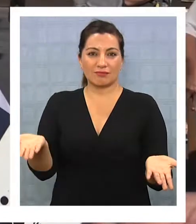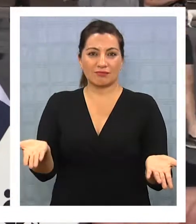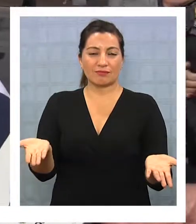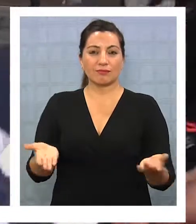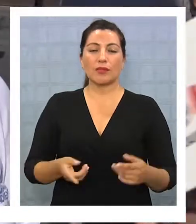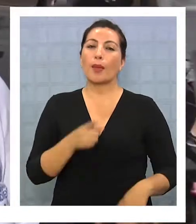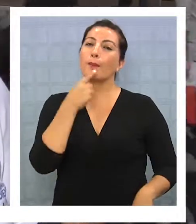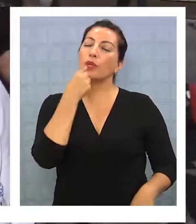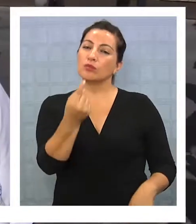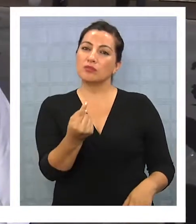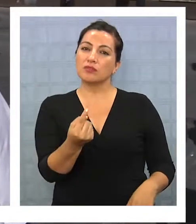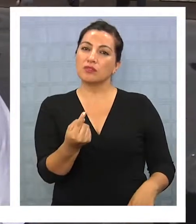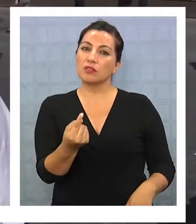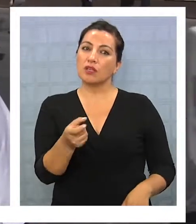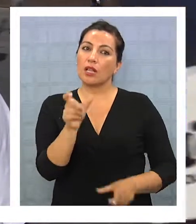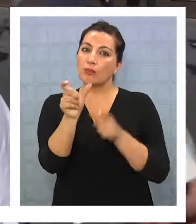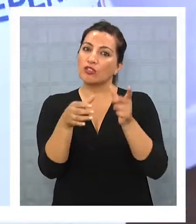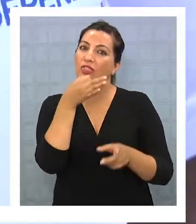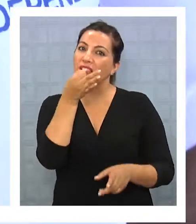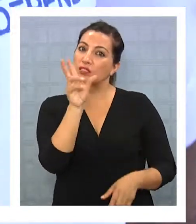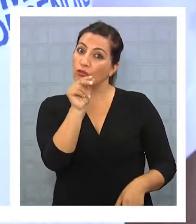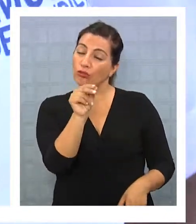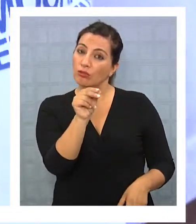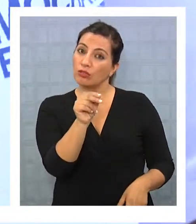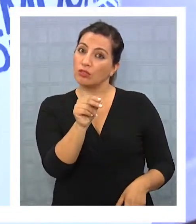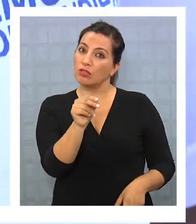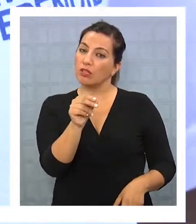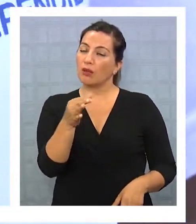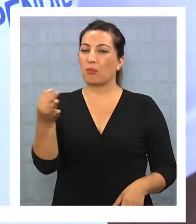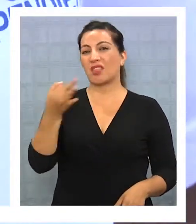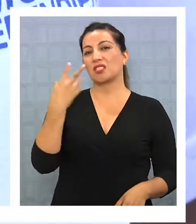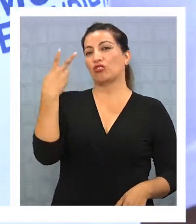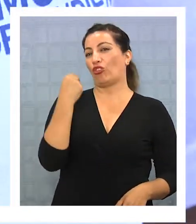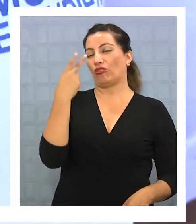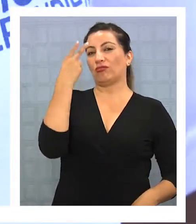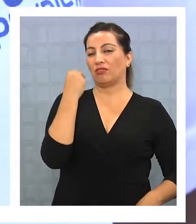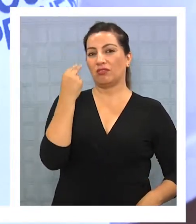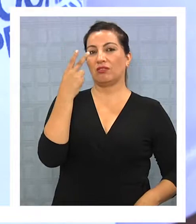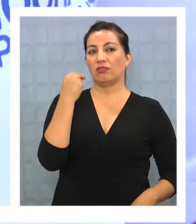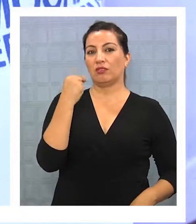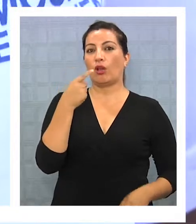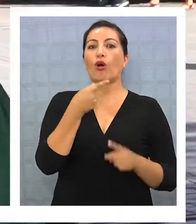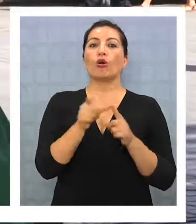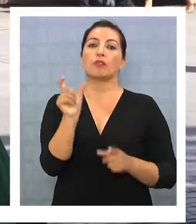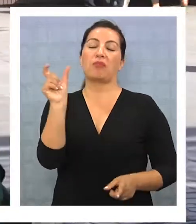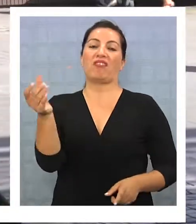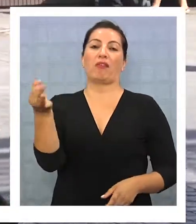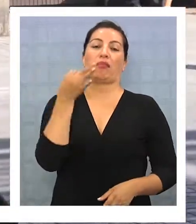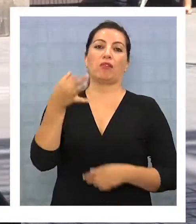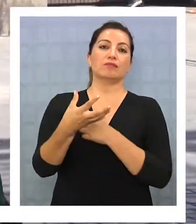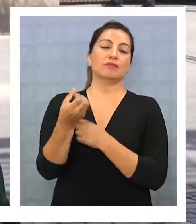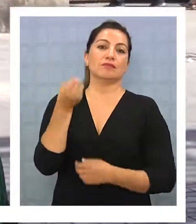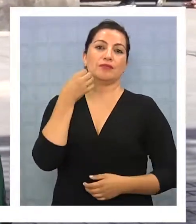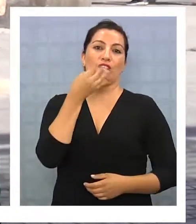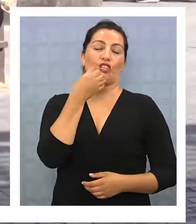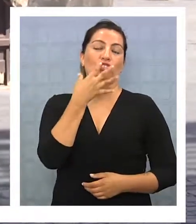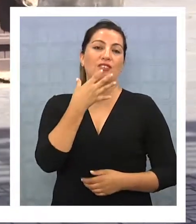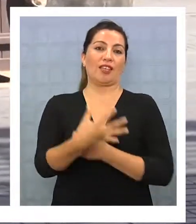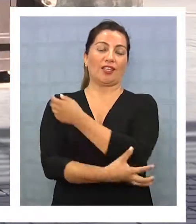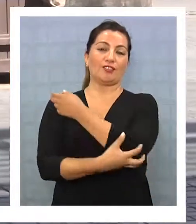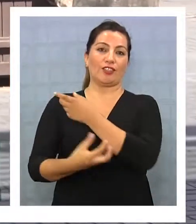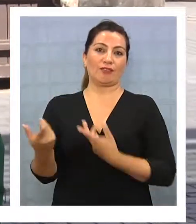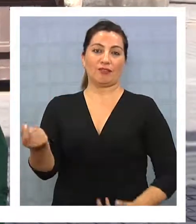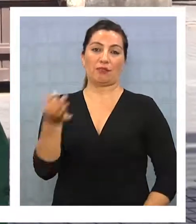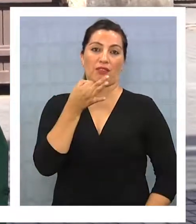eso. ¿Muchos le dicen que no? Sí. Muchos dicen no, dicen otras palabras, no